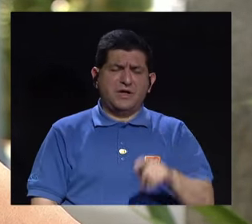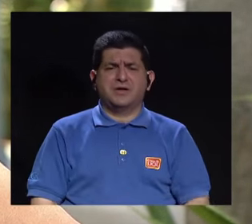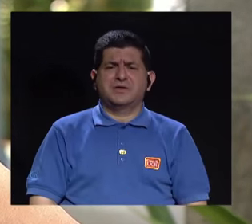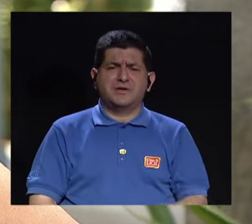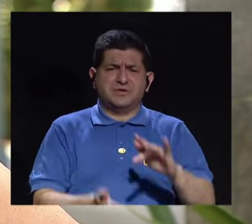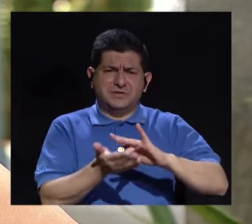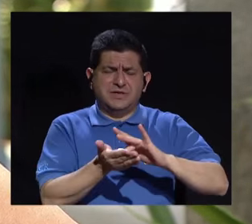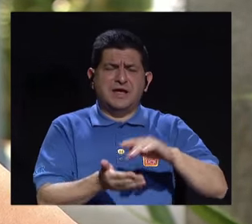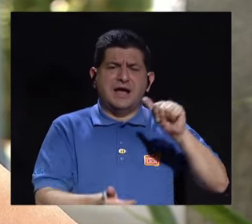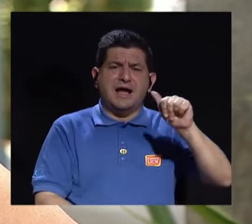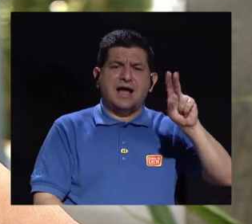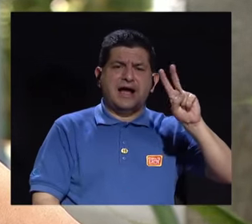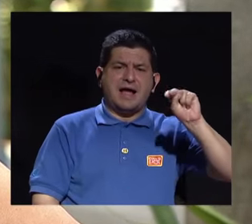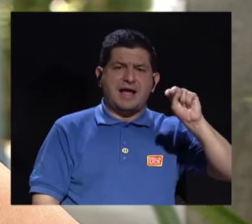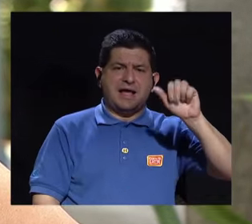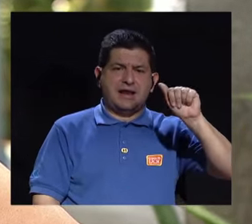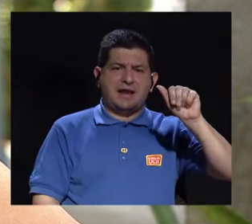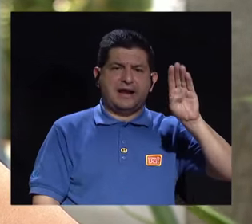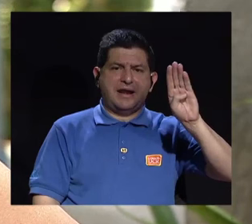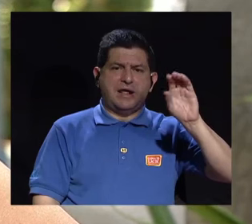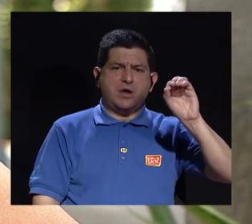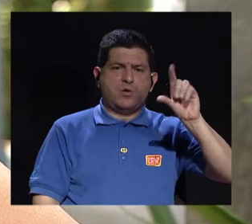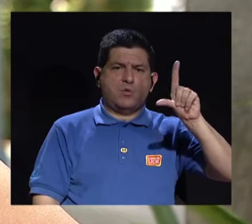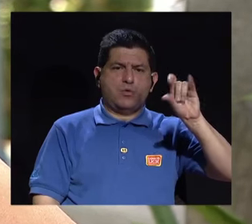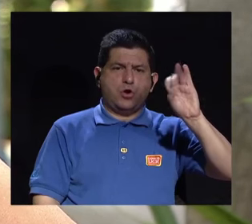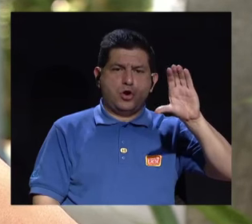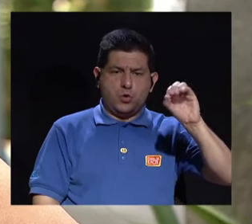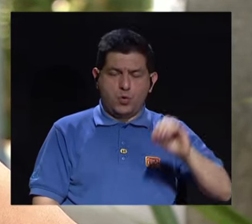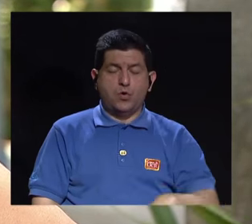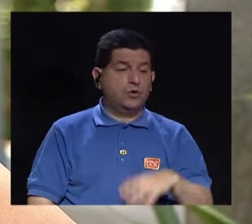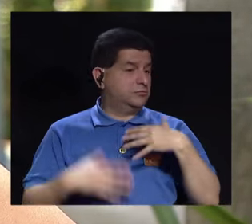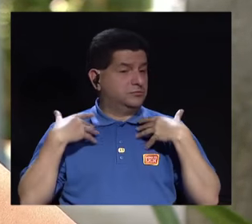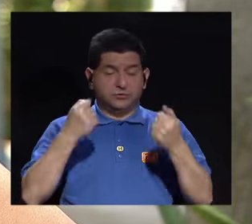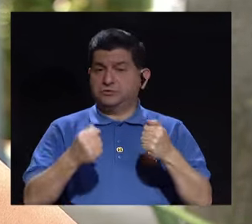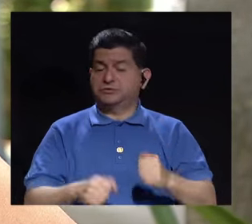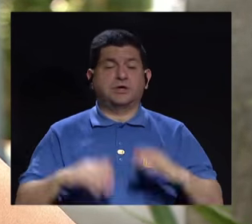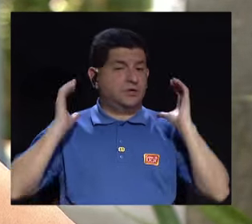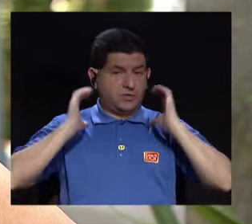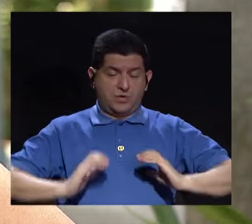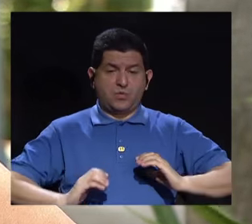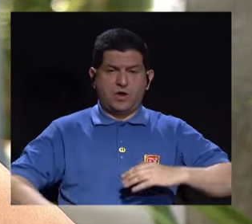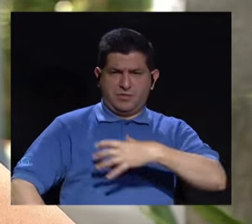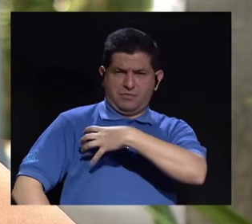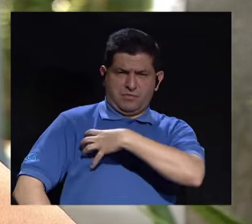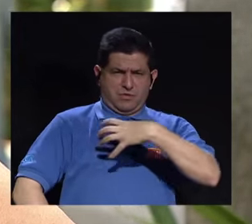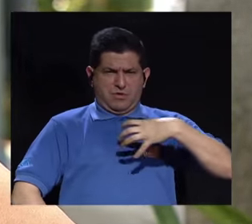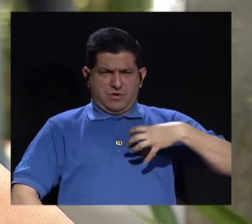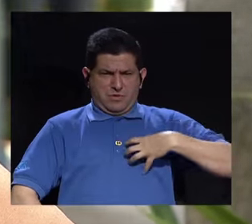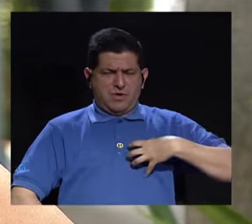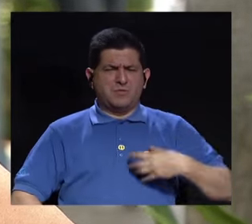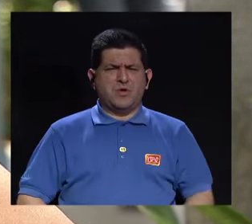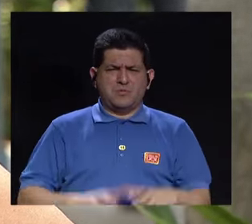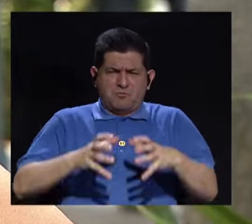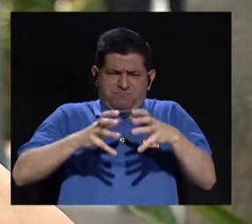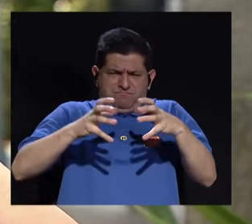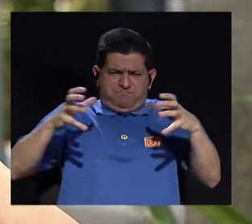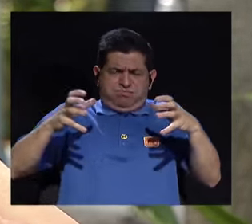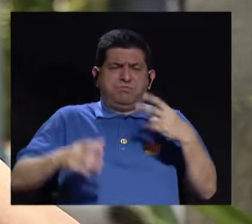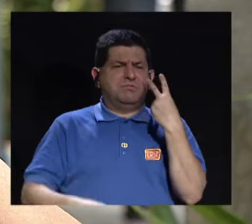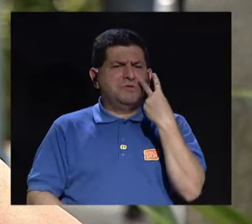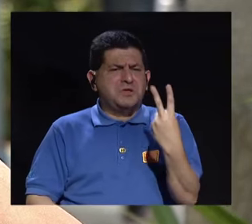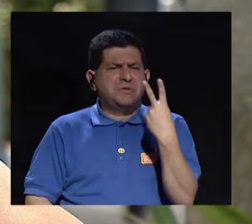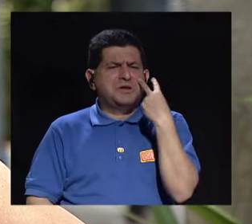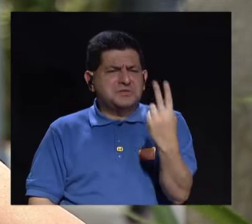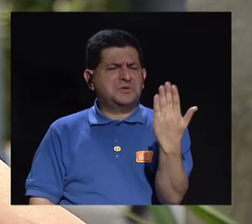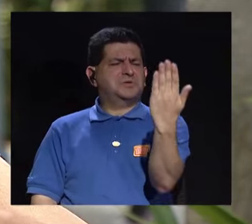muchos anabólicos, muchas proteínas que no son sanas para el cuerpo, y la musculatura a veces como que se infla excesivamente y se están